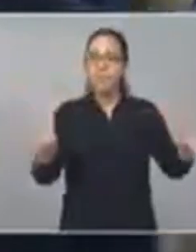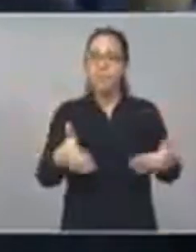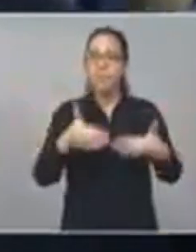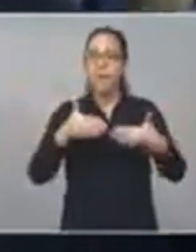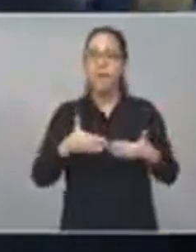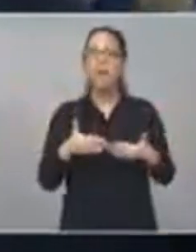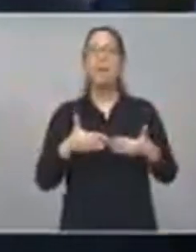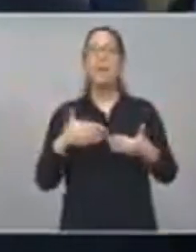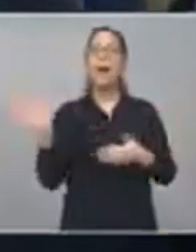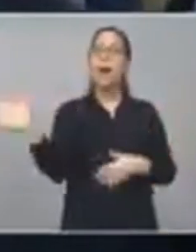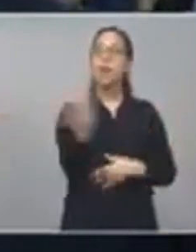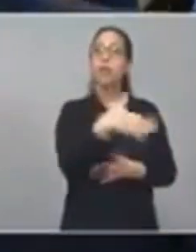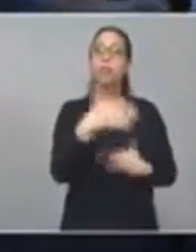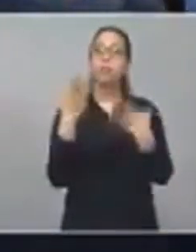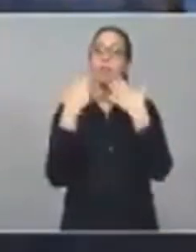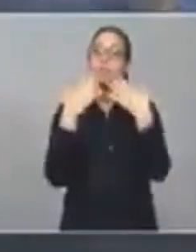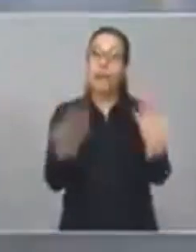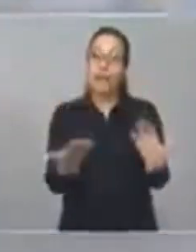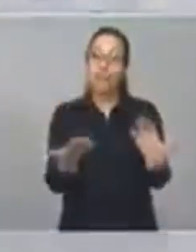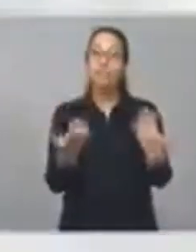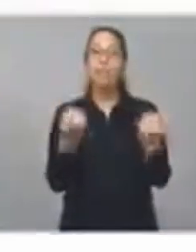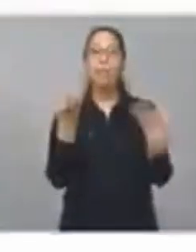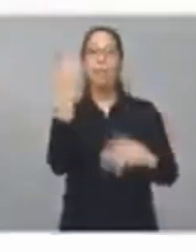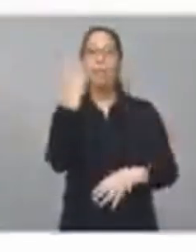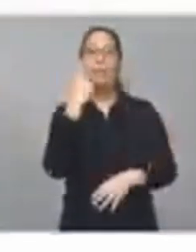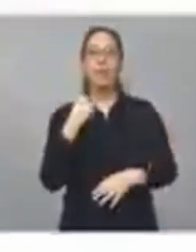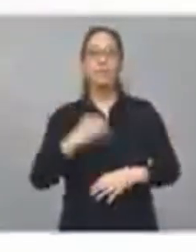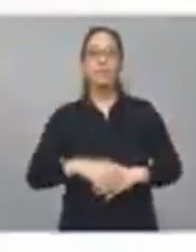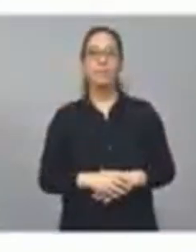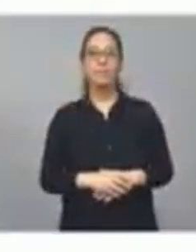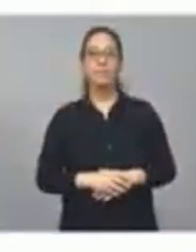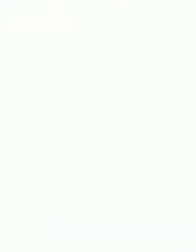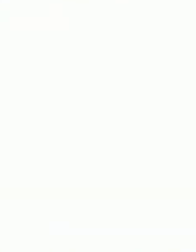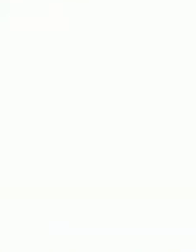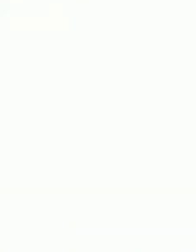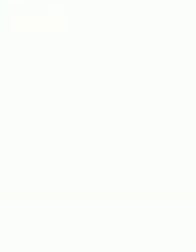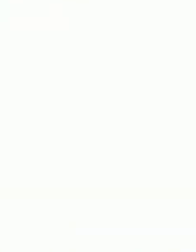todas y todos. Muchas gracias y que tengan muy buenas tardes.